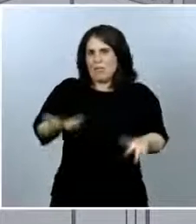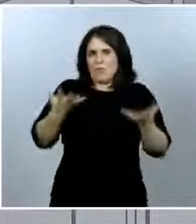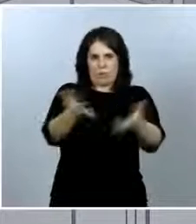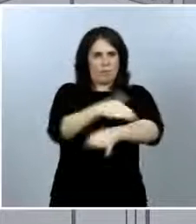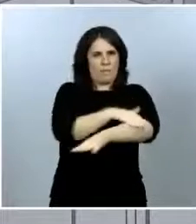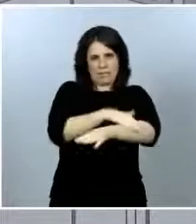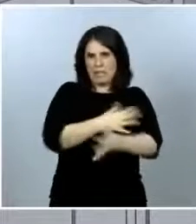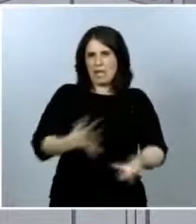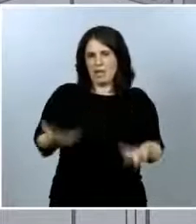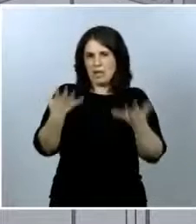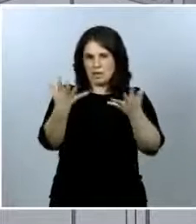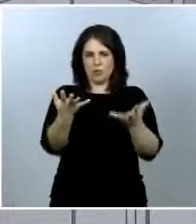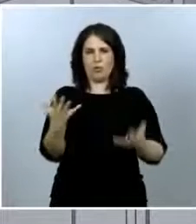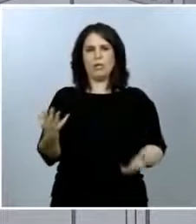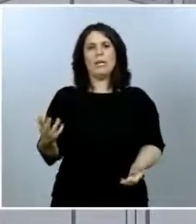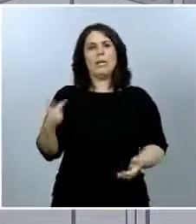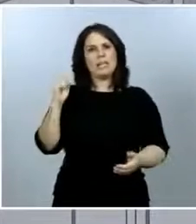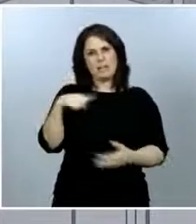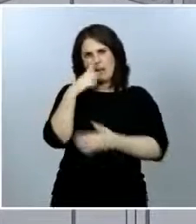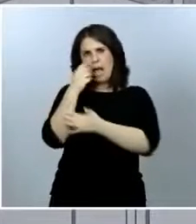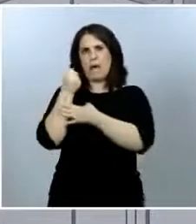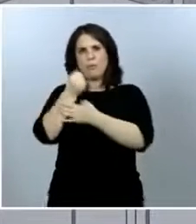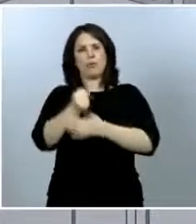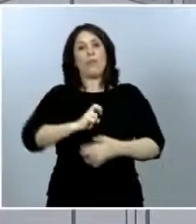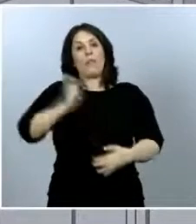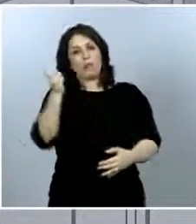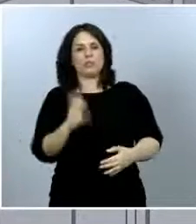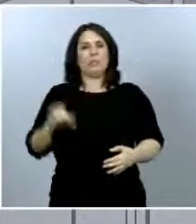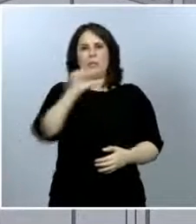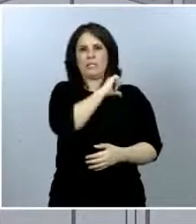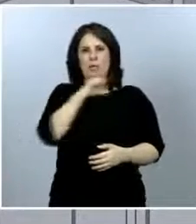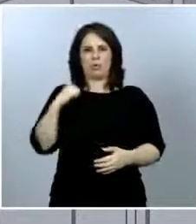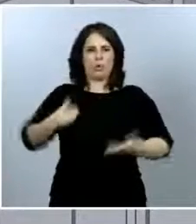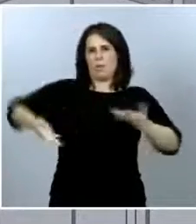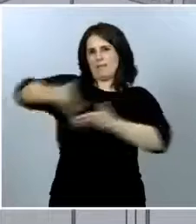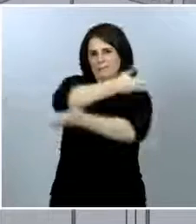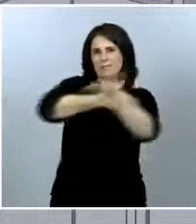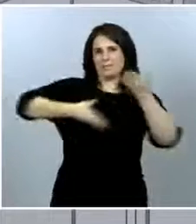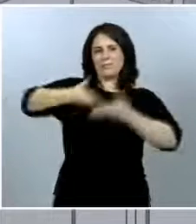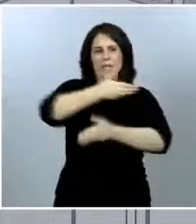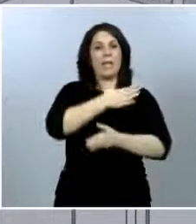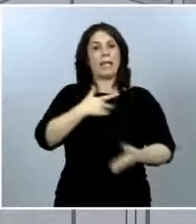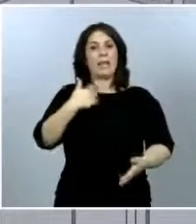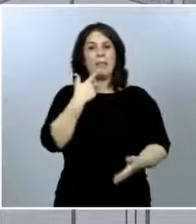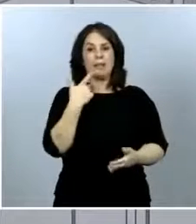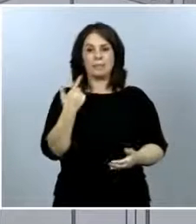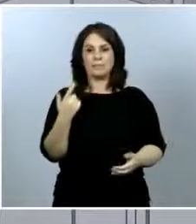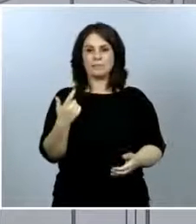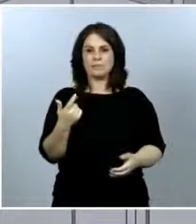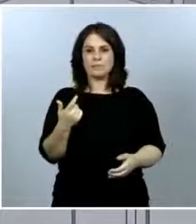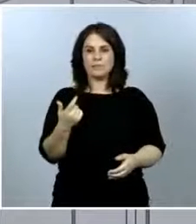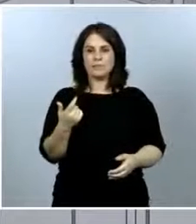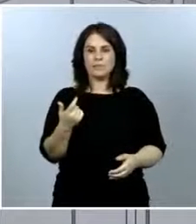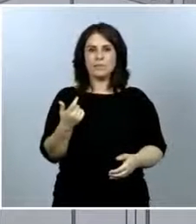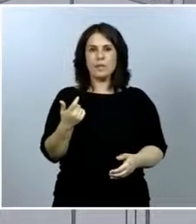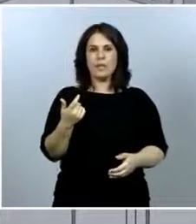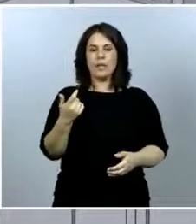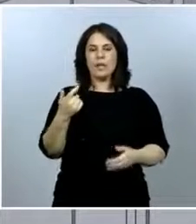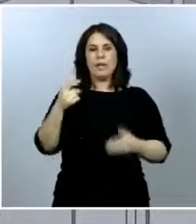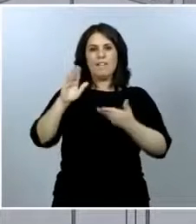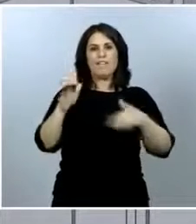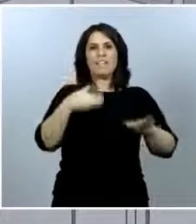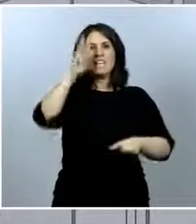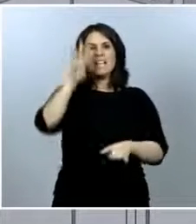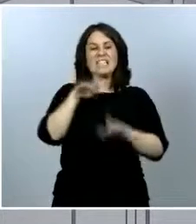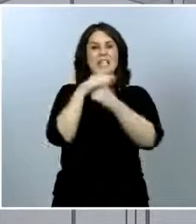y con el apoyo también de otras comunidades autónomas. Por lo tanto, sí que es cierto que no habrá estado en fase 3 en ningún momento, pero